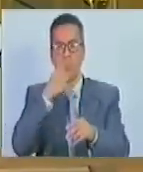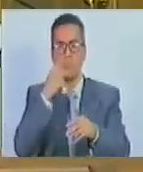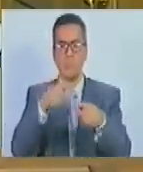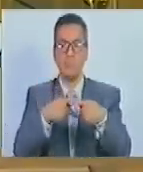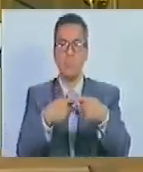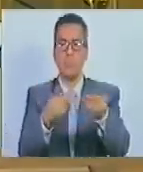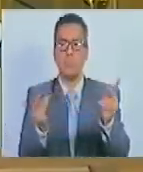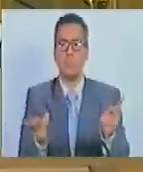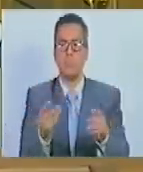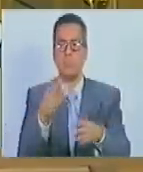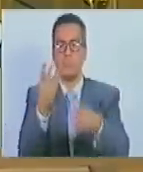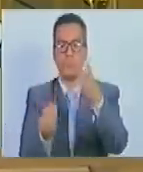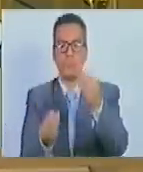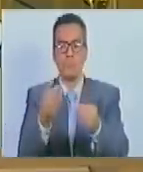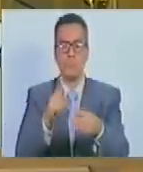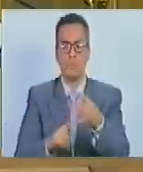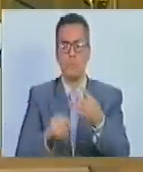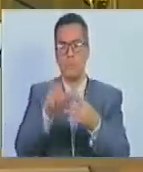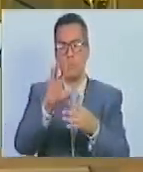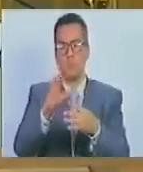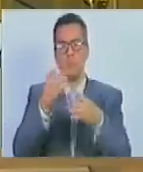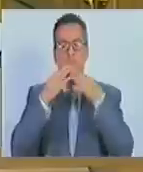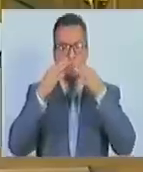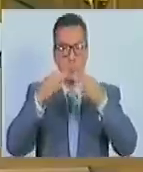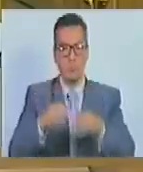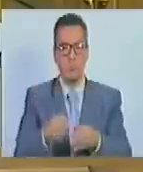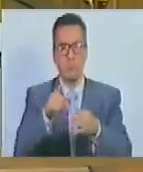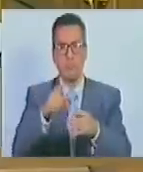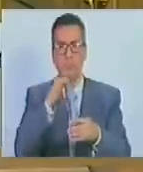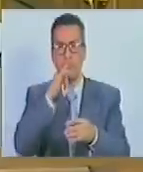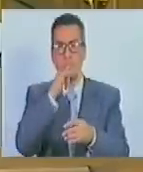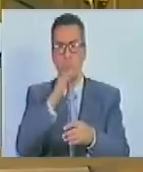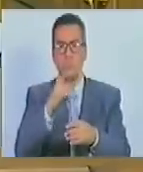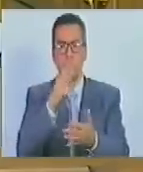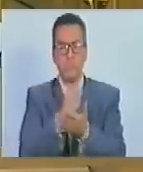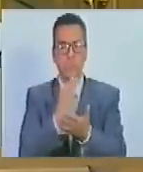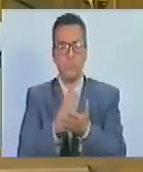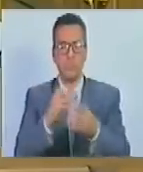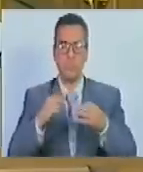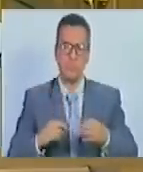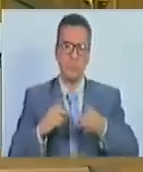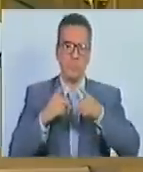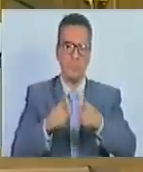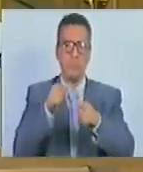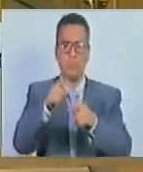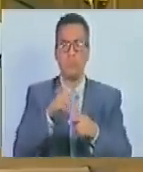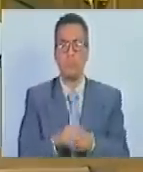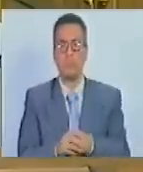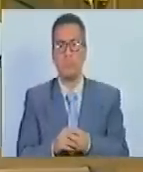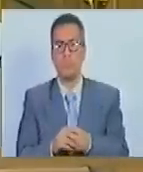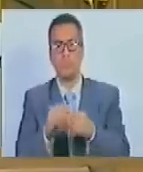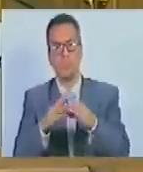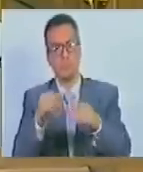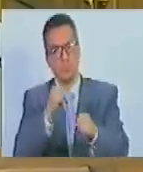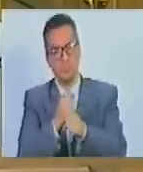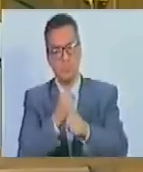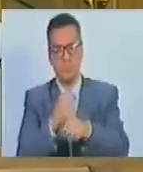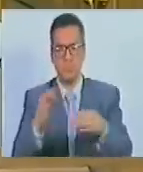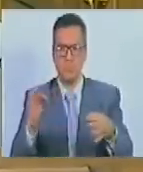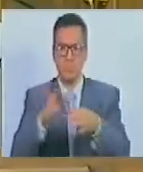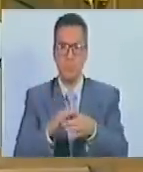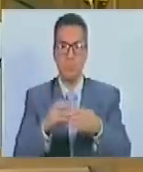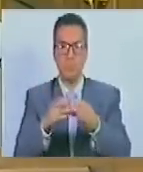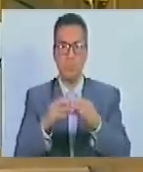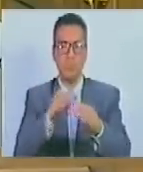públicas y comunales cinco garantizar información permanente y oportuna sobre las actuaciones de las unidades